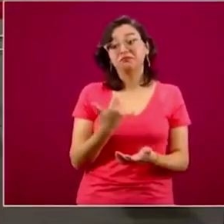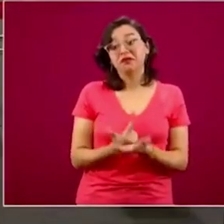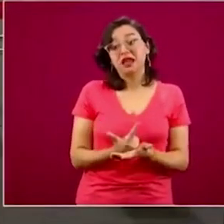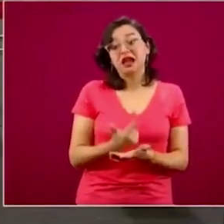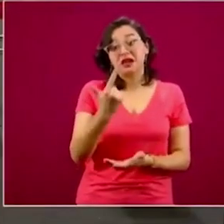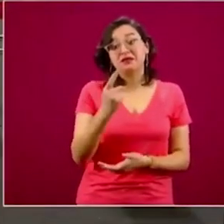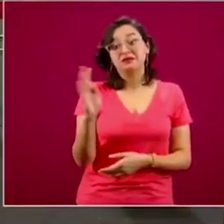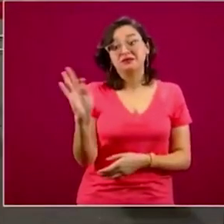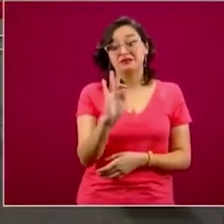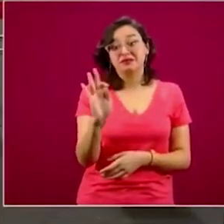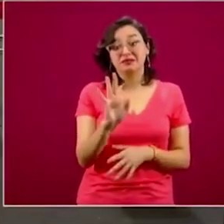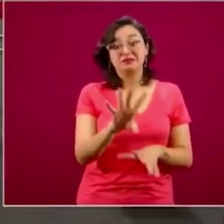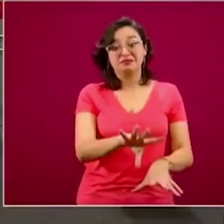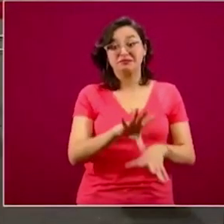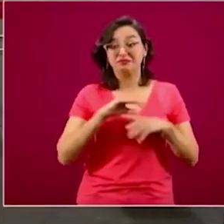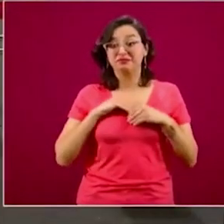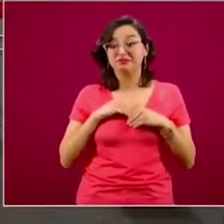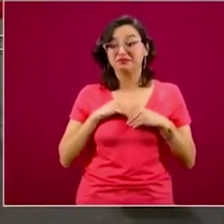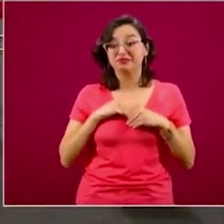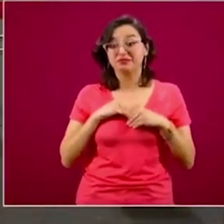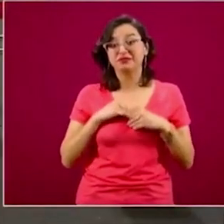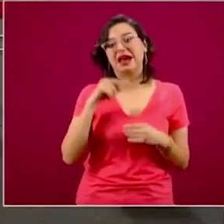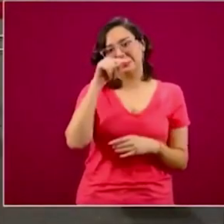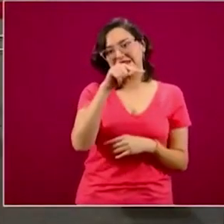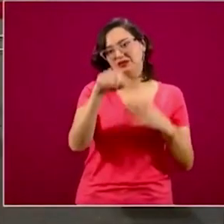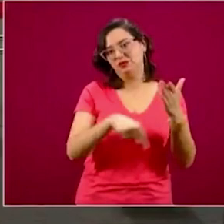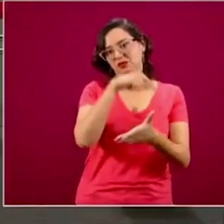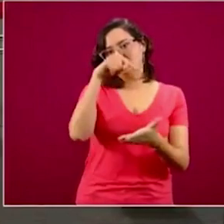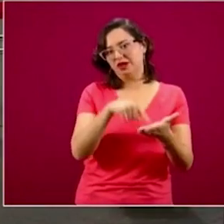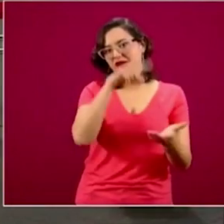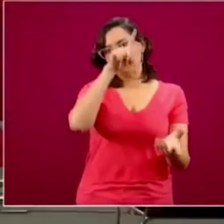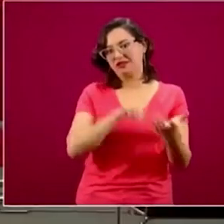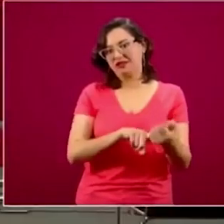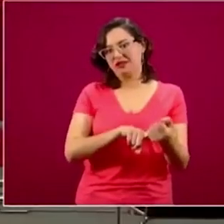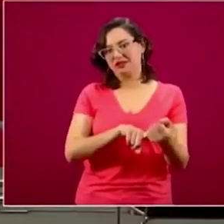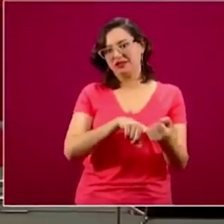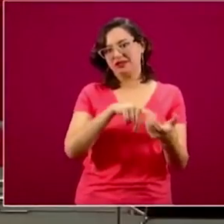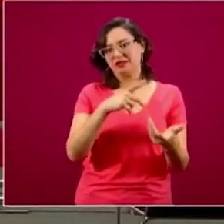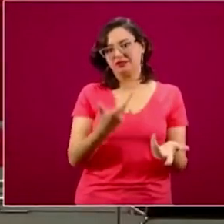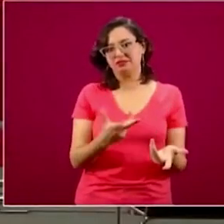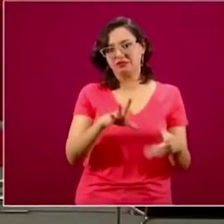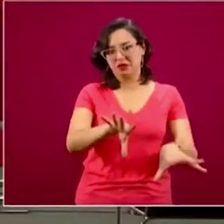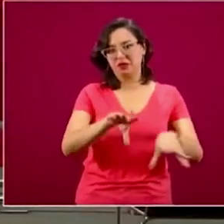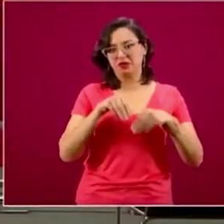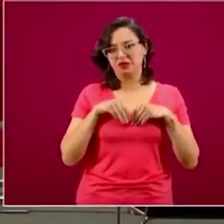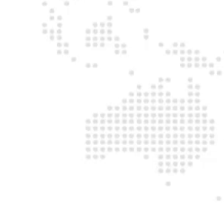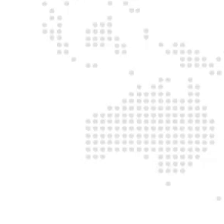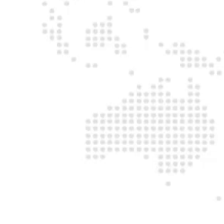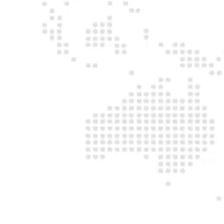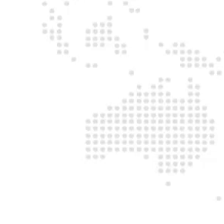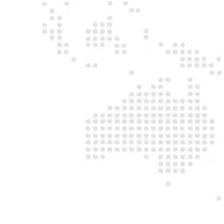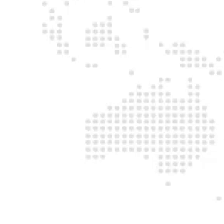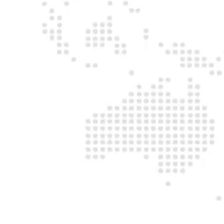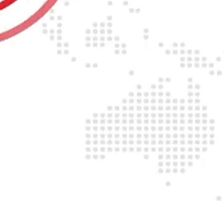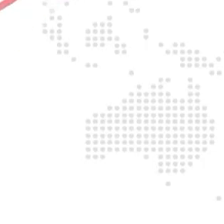mayor riesgo de obtener el virus y contagiarse. Muchas gracias.